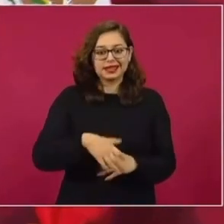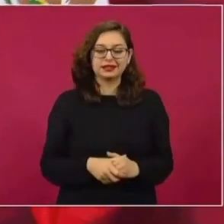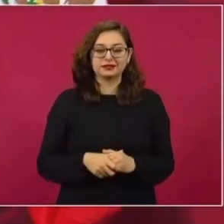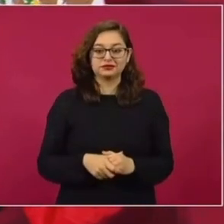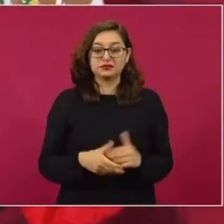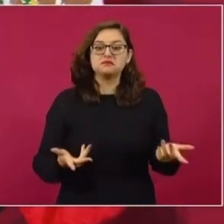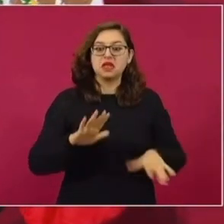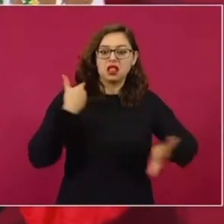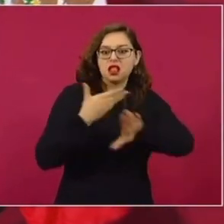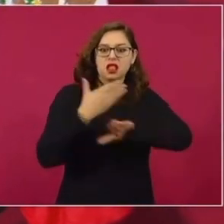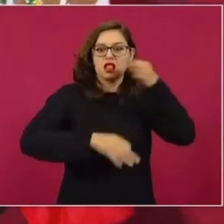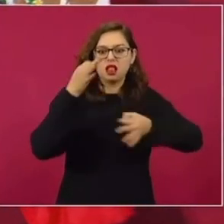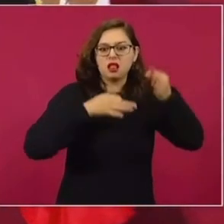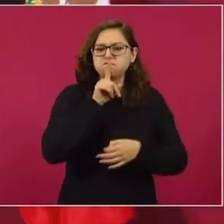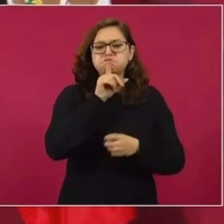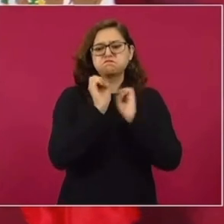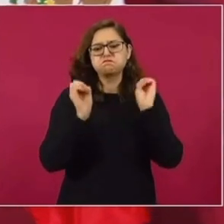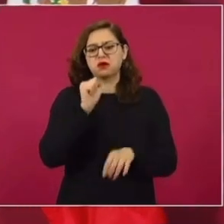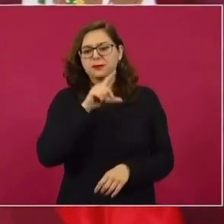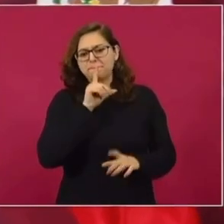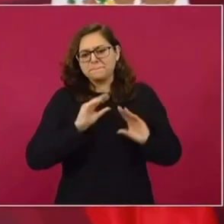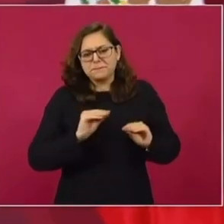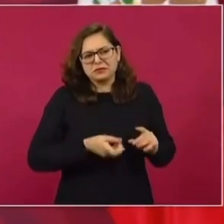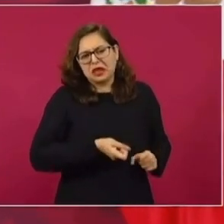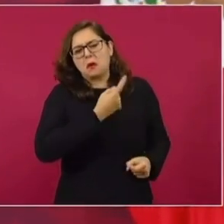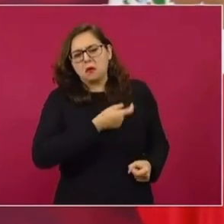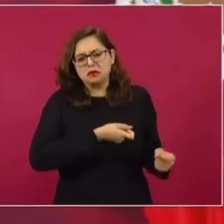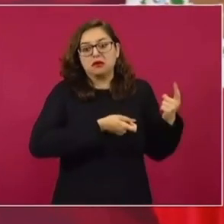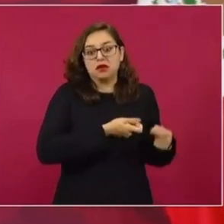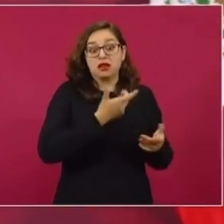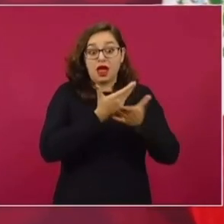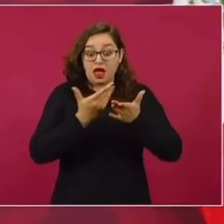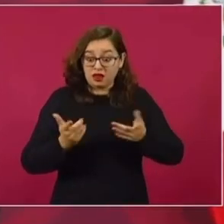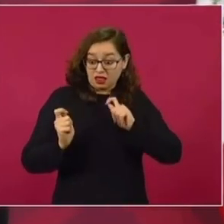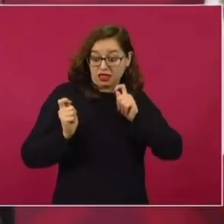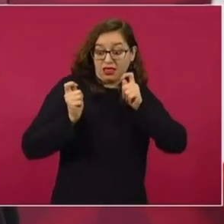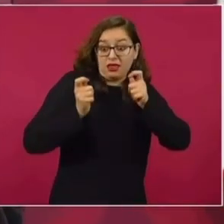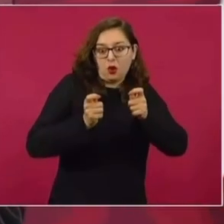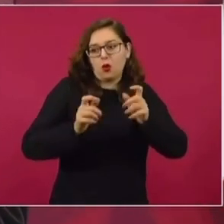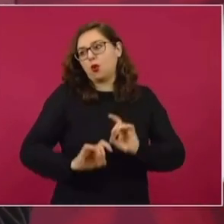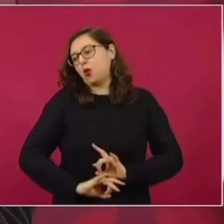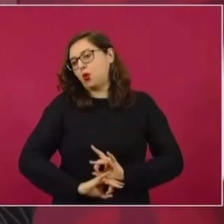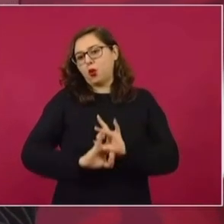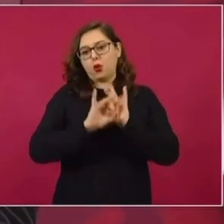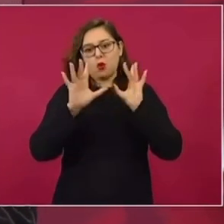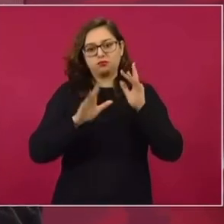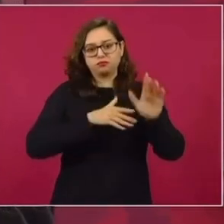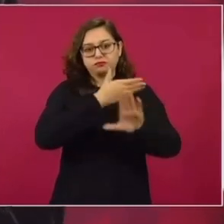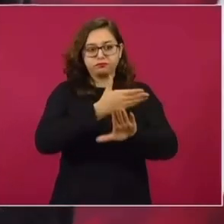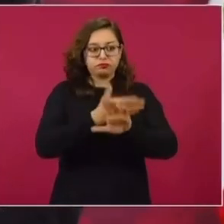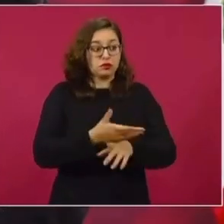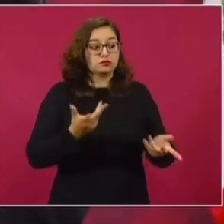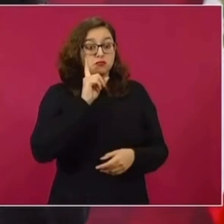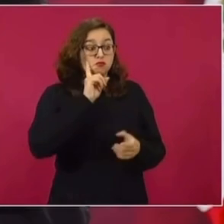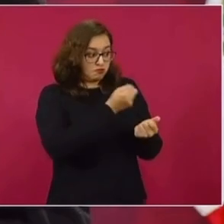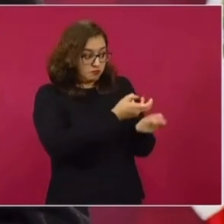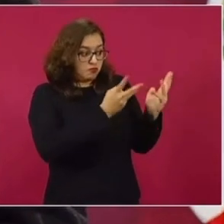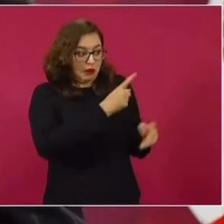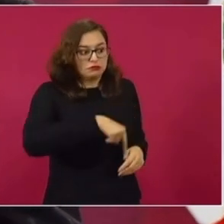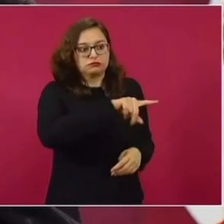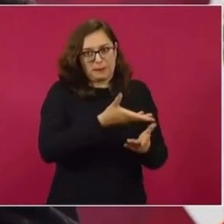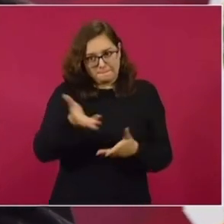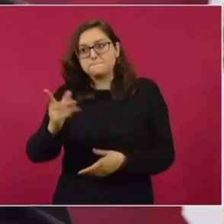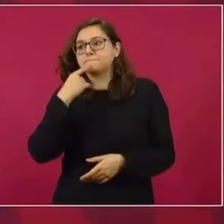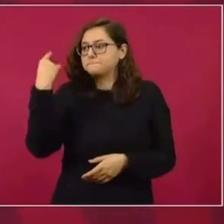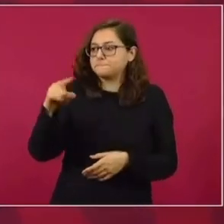del tema. Pero ahora, pues sí, ya es un tema polémico. Entonces, que lo resuelvan las autoridades y en este caso,